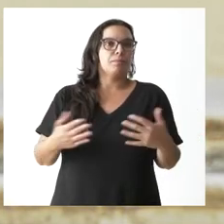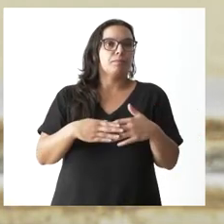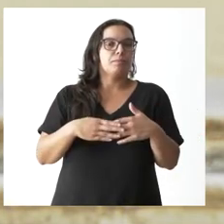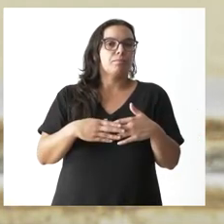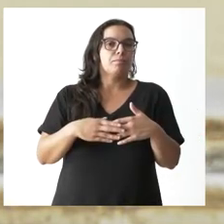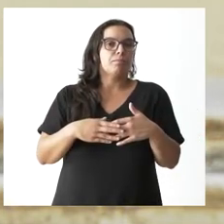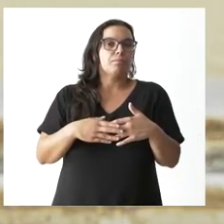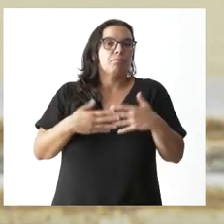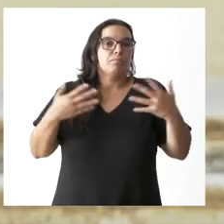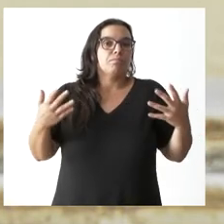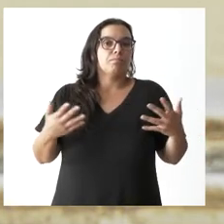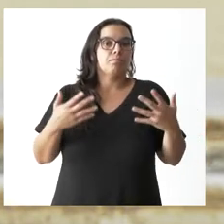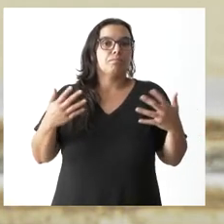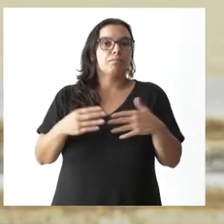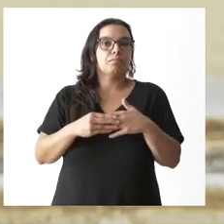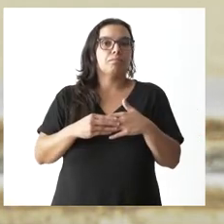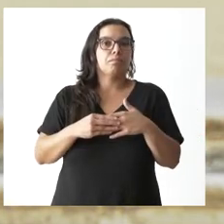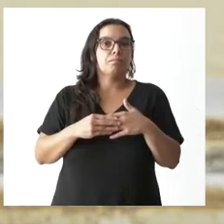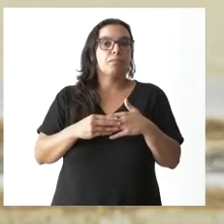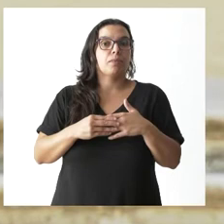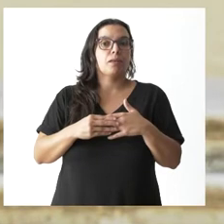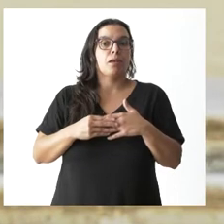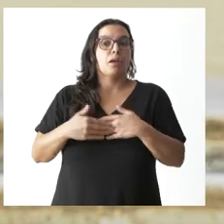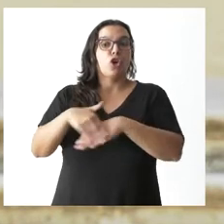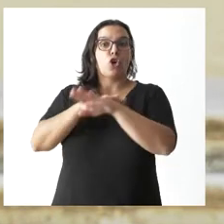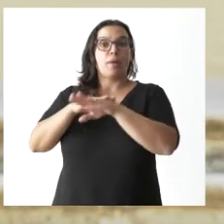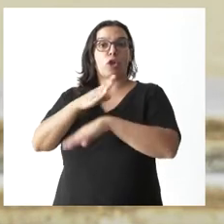aquí representantes del Gobierno de Sánchez